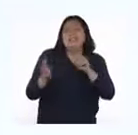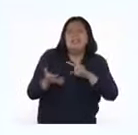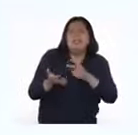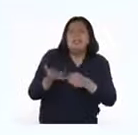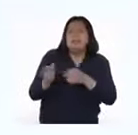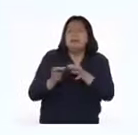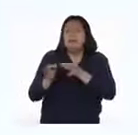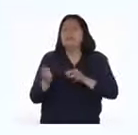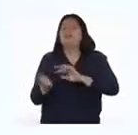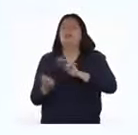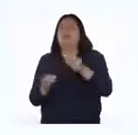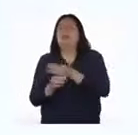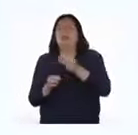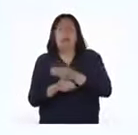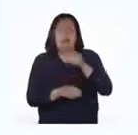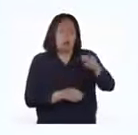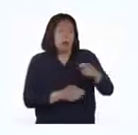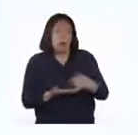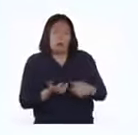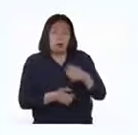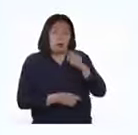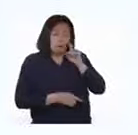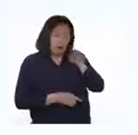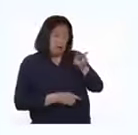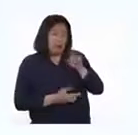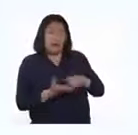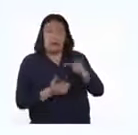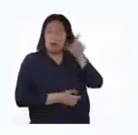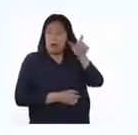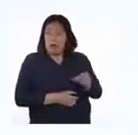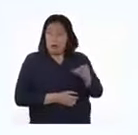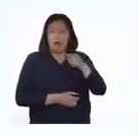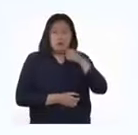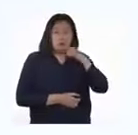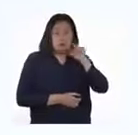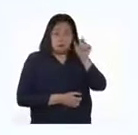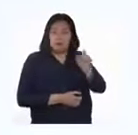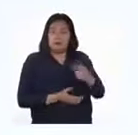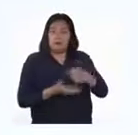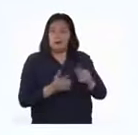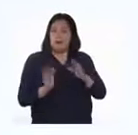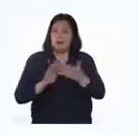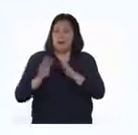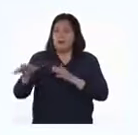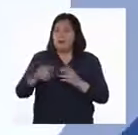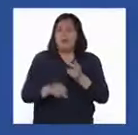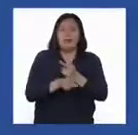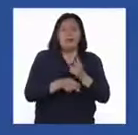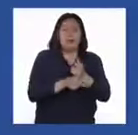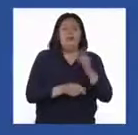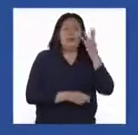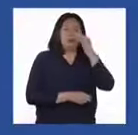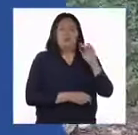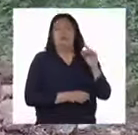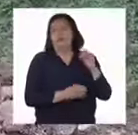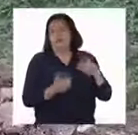caso de una joven que se dedica junto con las demás personas de su comunidad a la crianza de estos bellos animales.